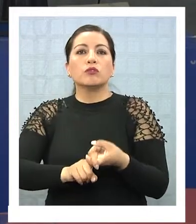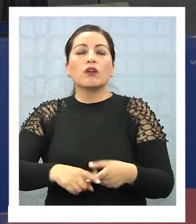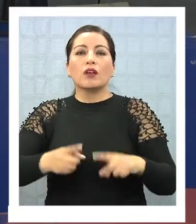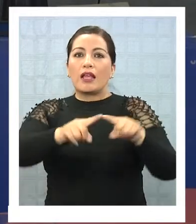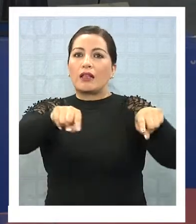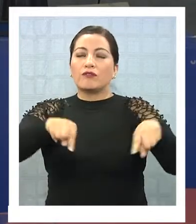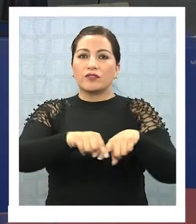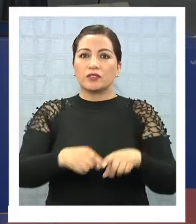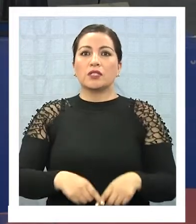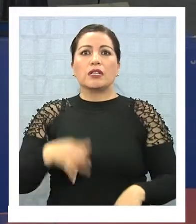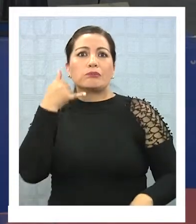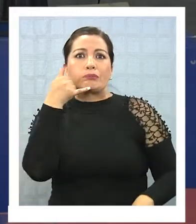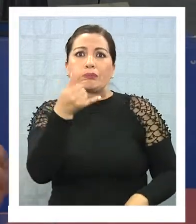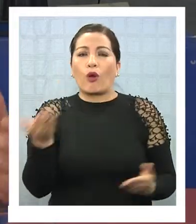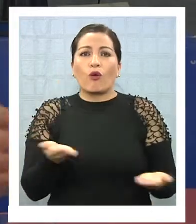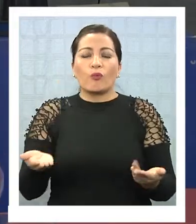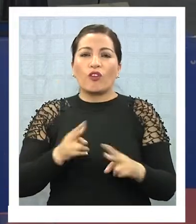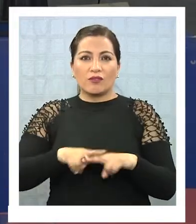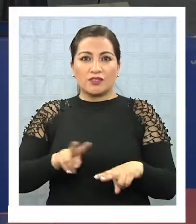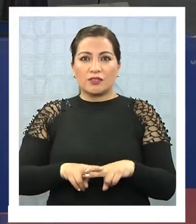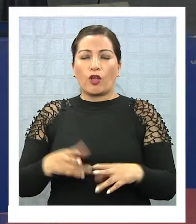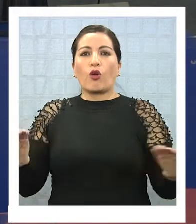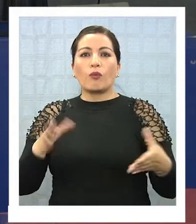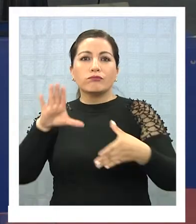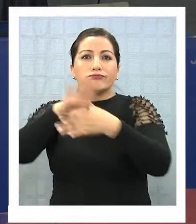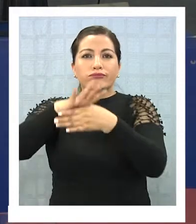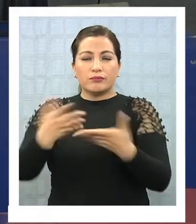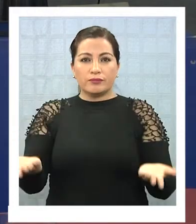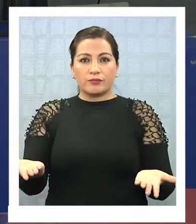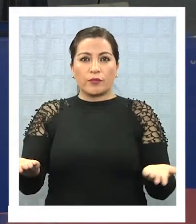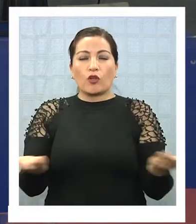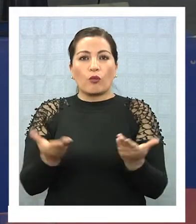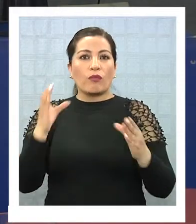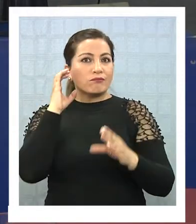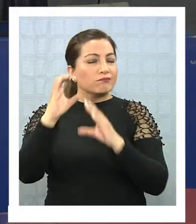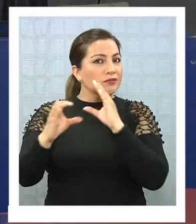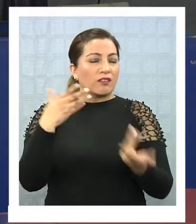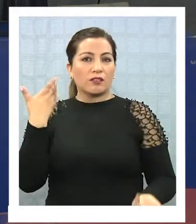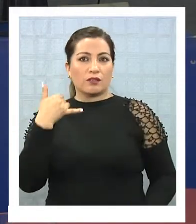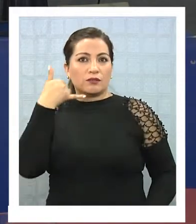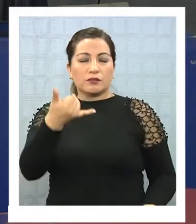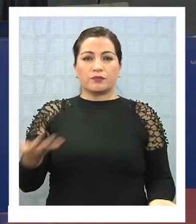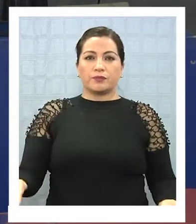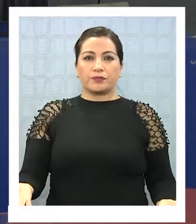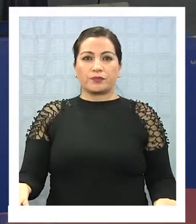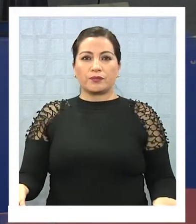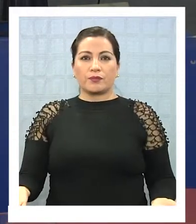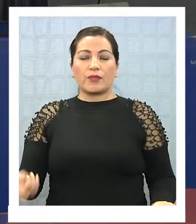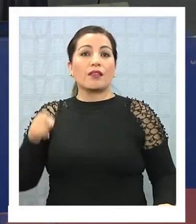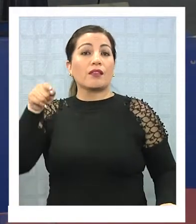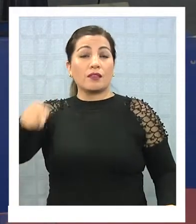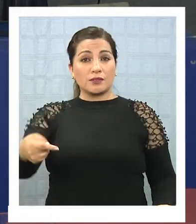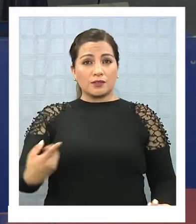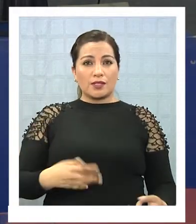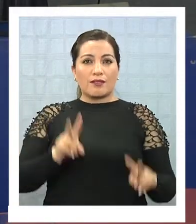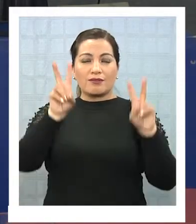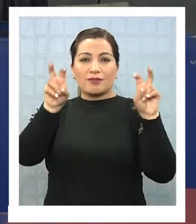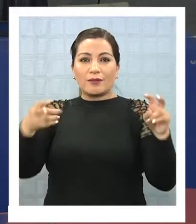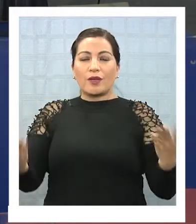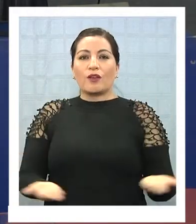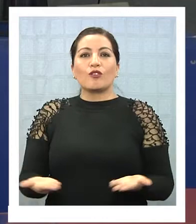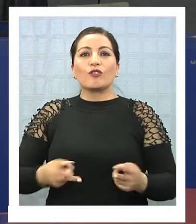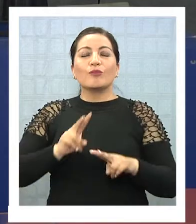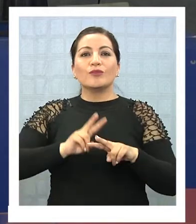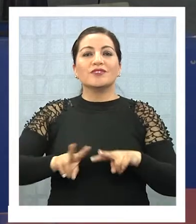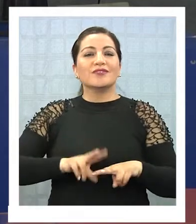con él, hacia dónde ella tendría que ir, cómo se juntan, cómo se comunican. Entonces, en la instancia, fuera de que hacer